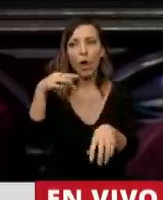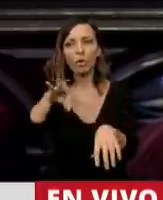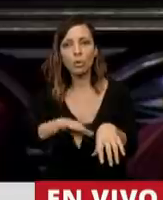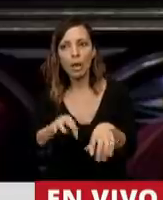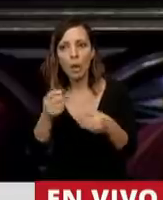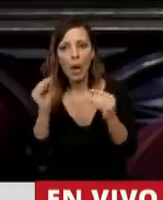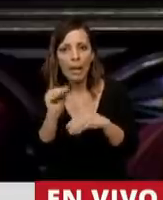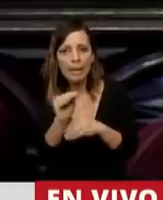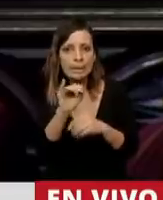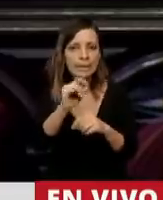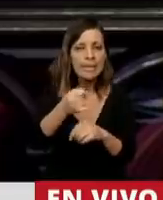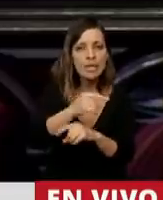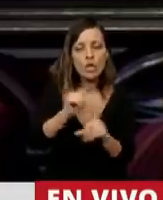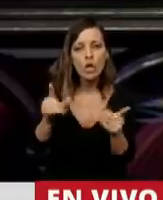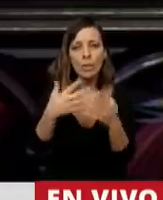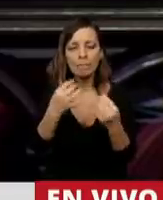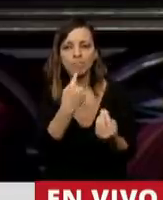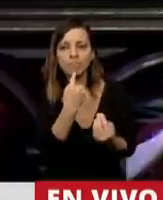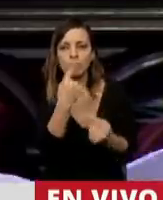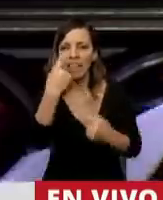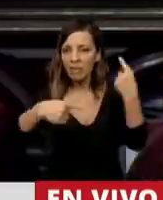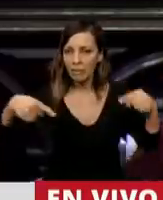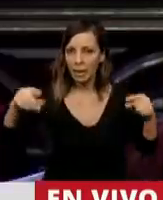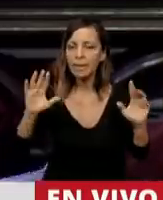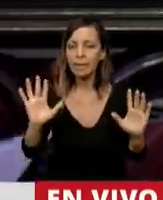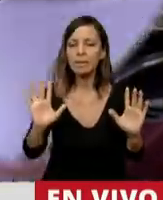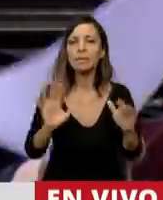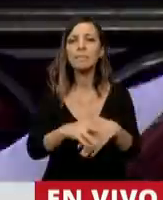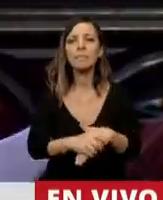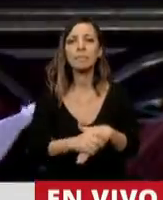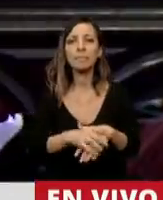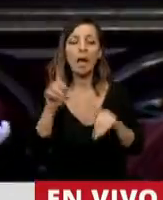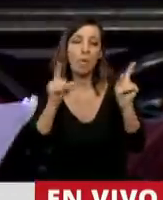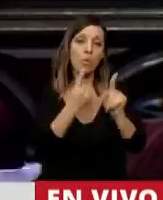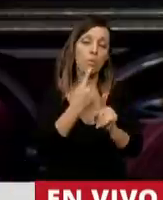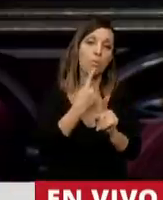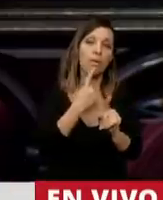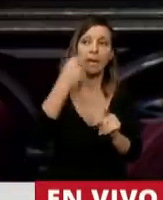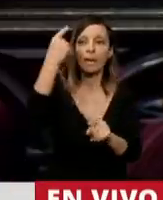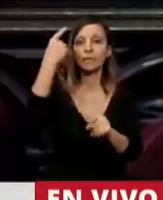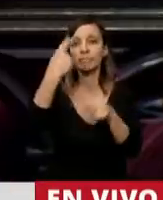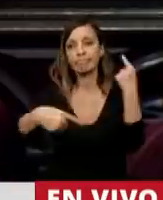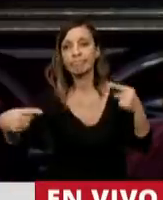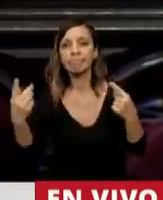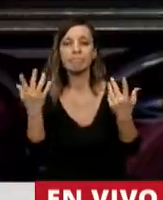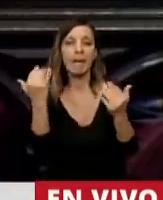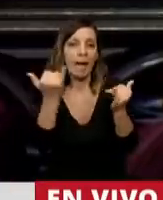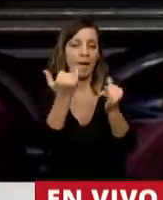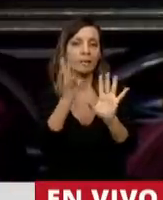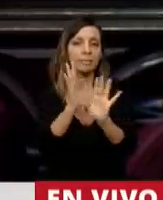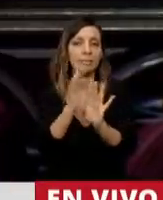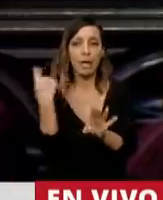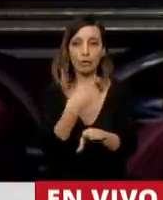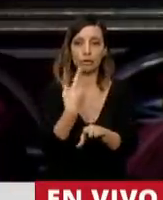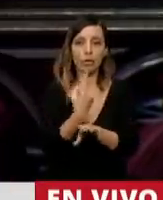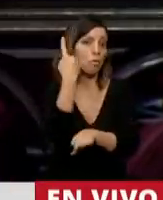incertidumbre. La certidumbre y las incertidumbres son diferentes. Nuestras incertidumbres son